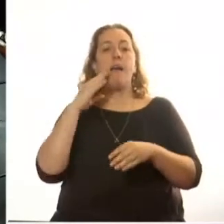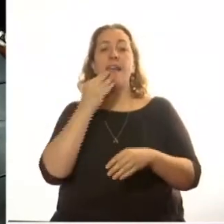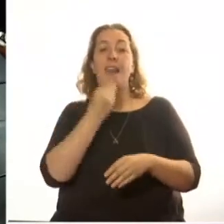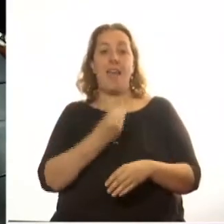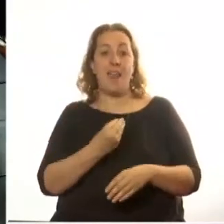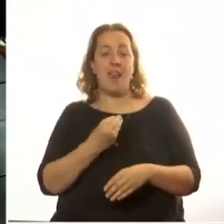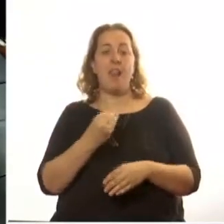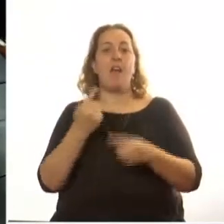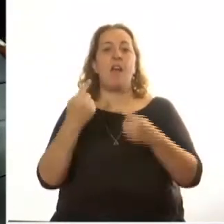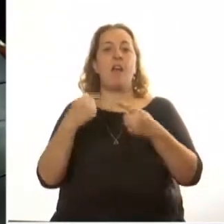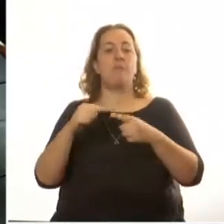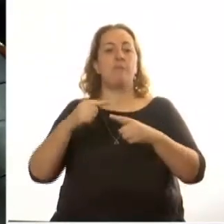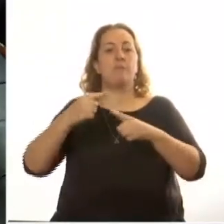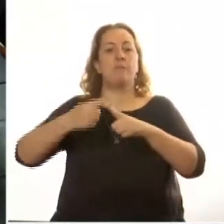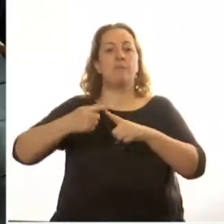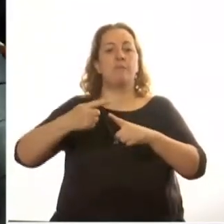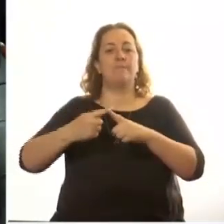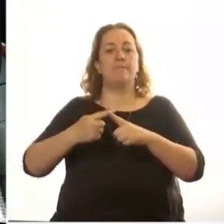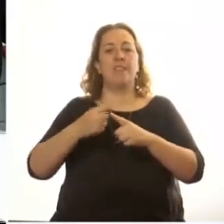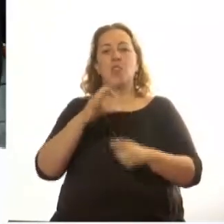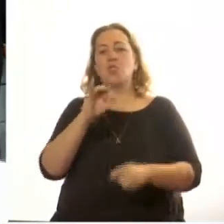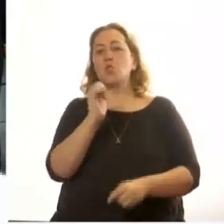existencia de la Shoah.